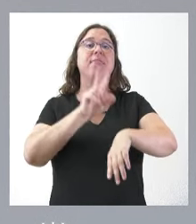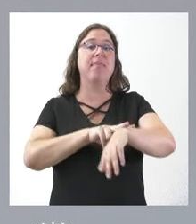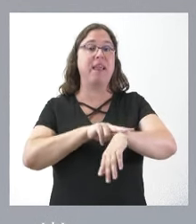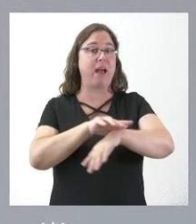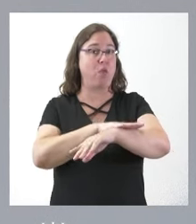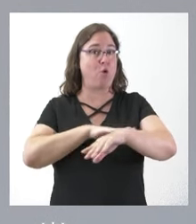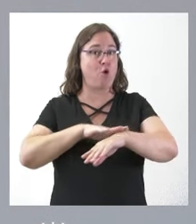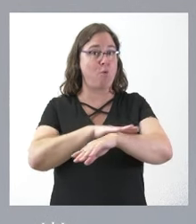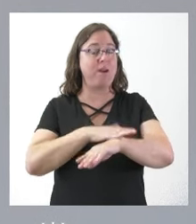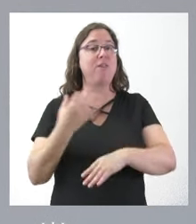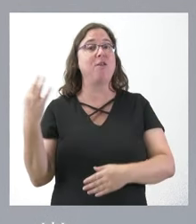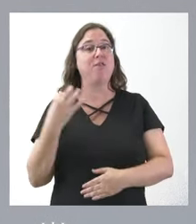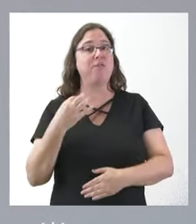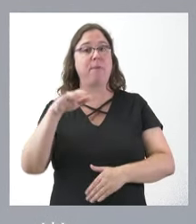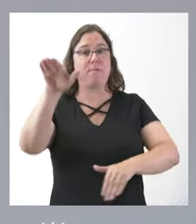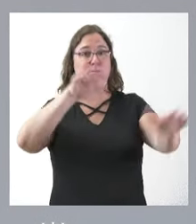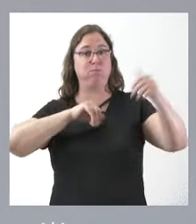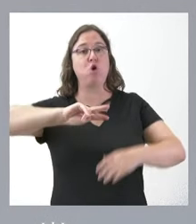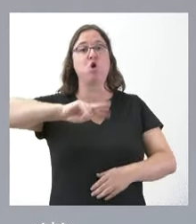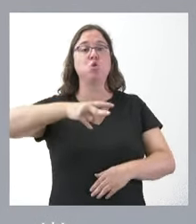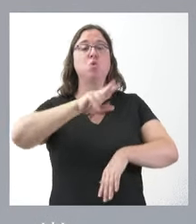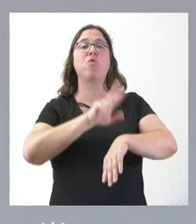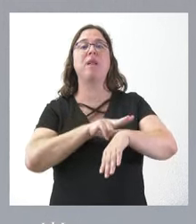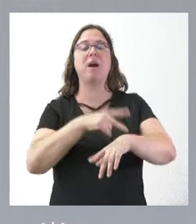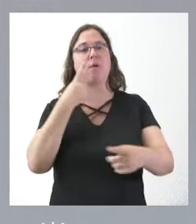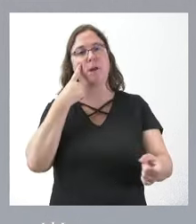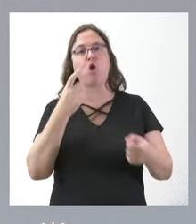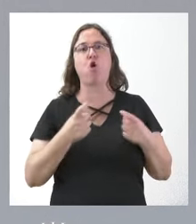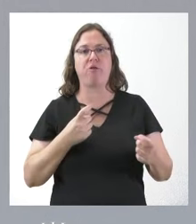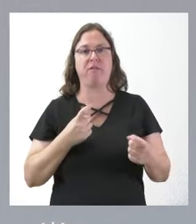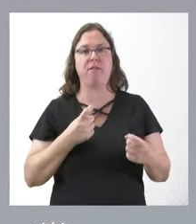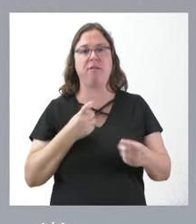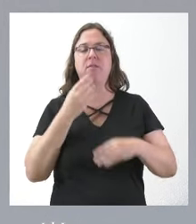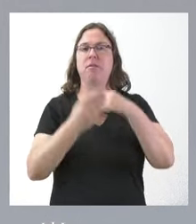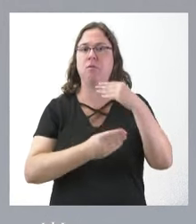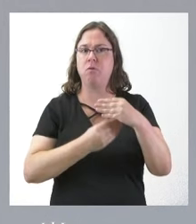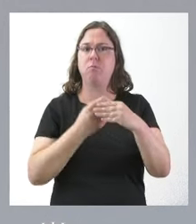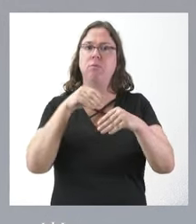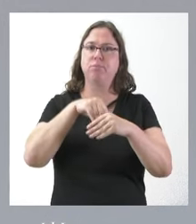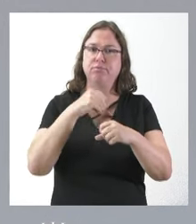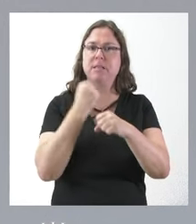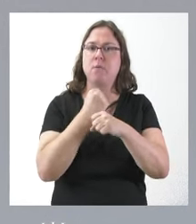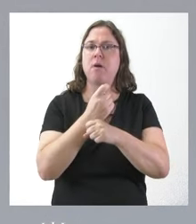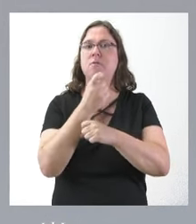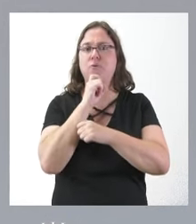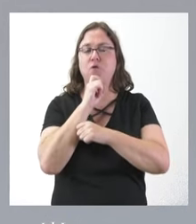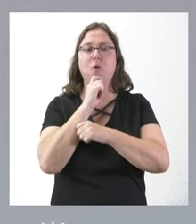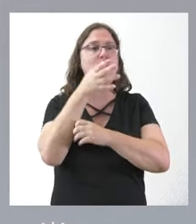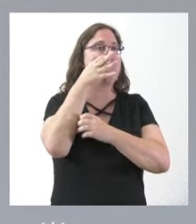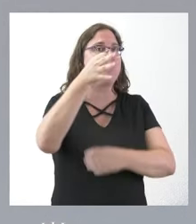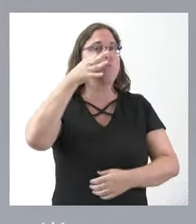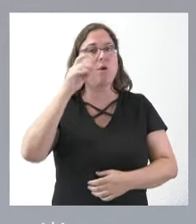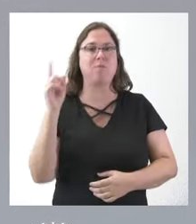es haber reunido a todos los subdelegados para coordinar precisamente su actuación e intervención en el conjunto de municipios,